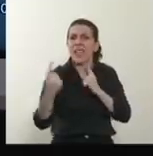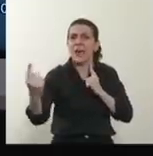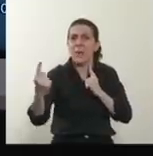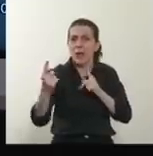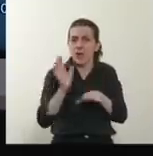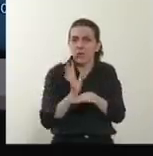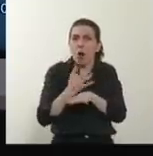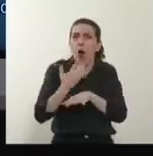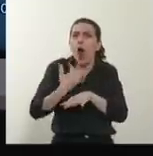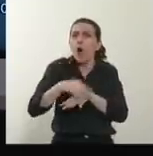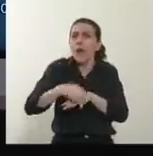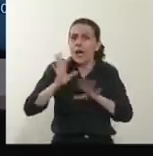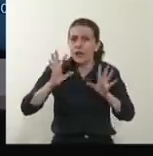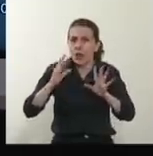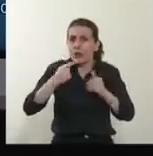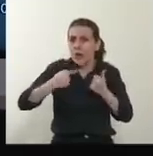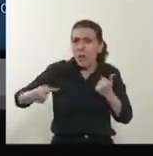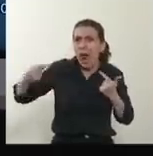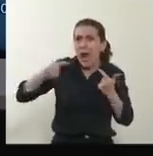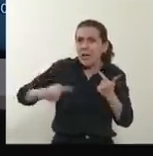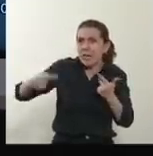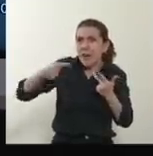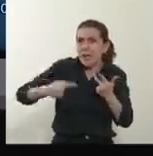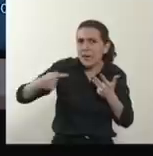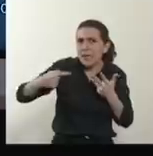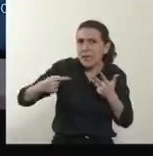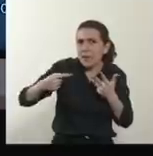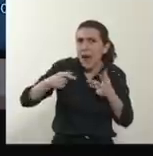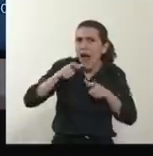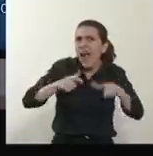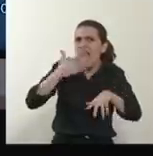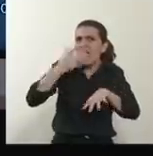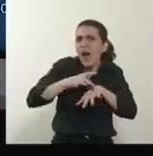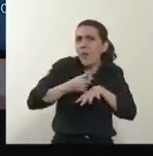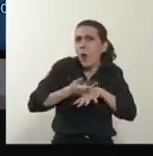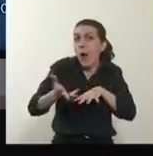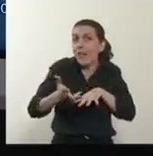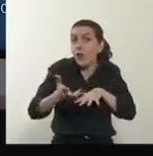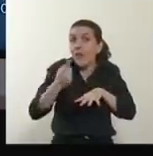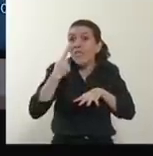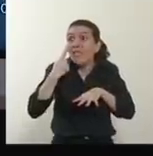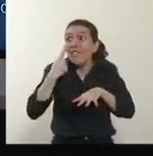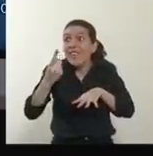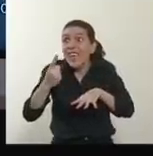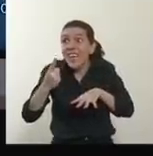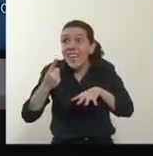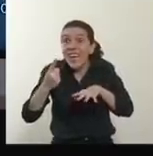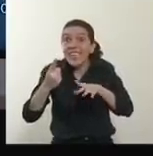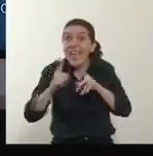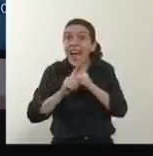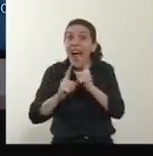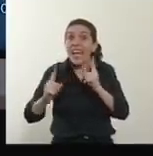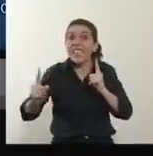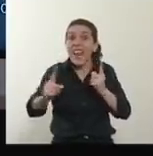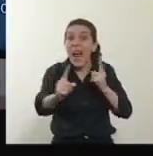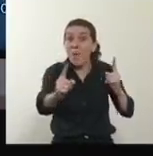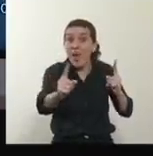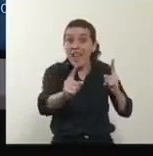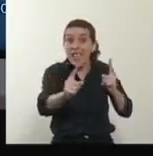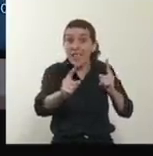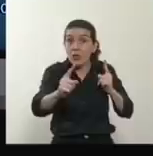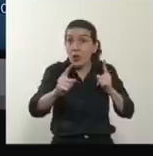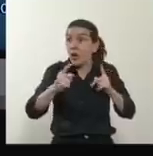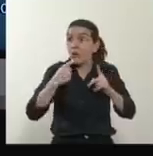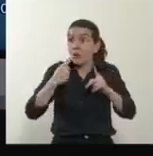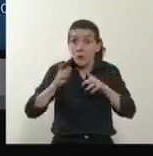semana por semana cuántos eran los casos. Y fíjense cuando se puso el distanciamiento social, cómo crecieron los casos.